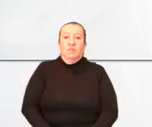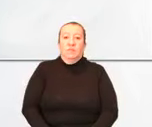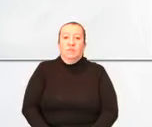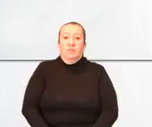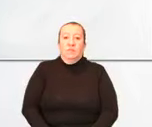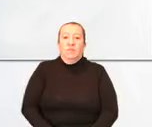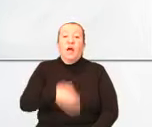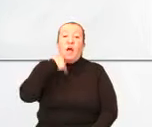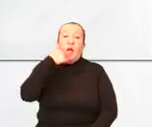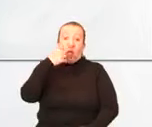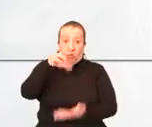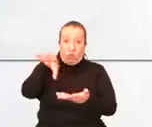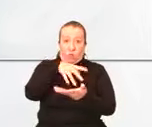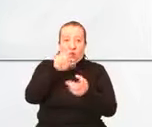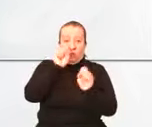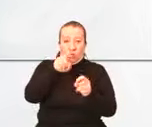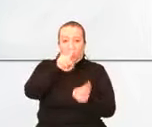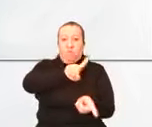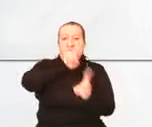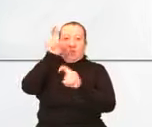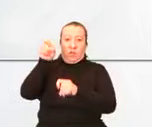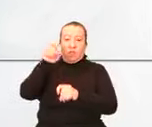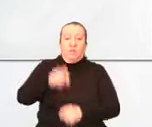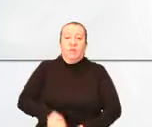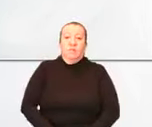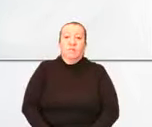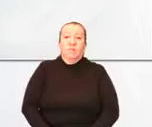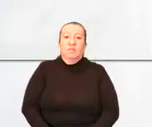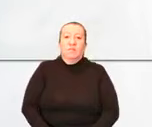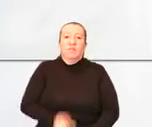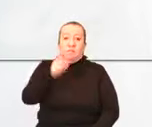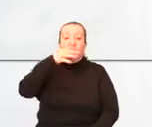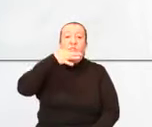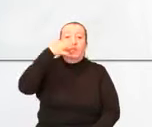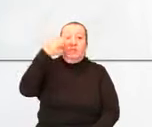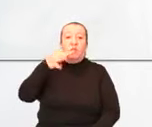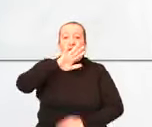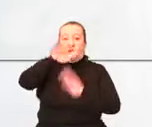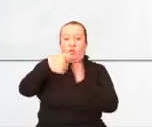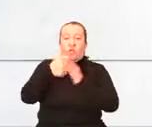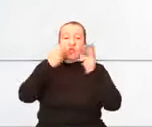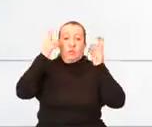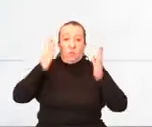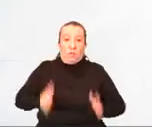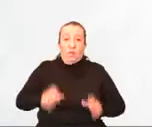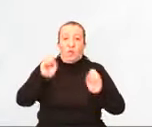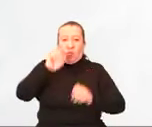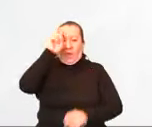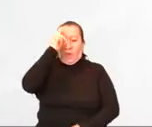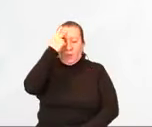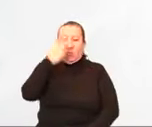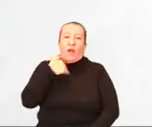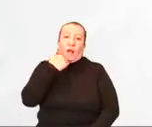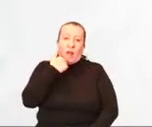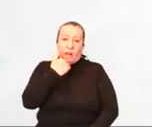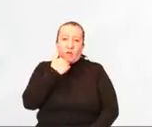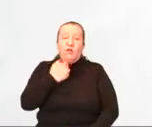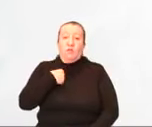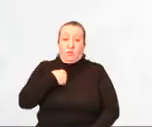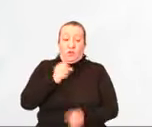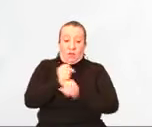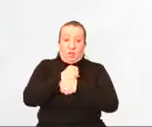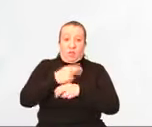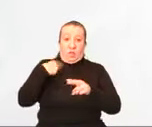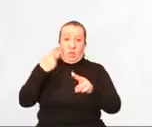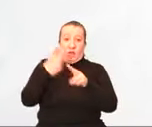no tengo ningún problema de corregir, tenga la certeza, como todo ser humano me voy a equivocar, de hecho, como presidente, muchas veces di